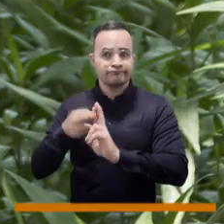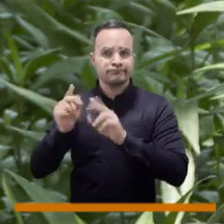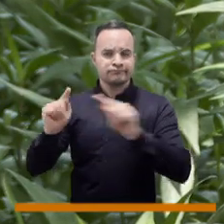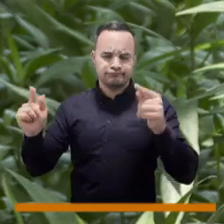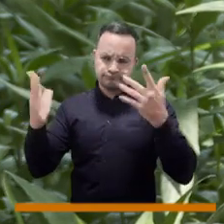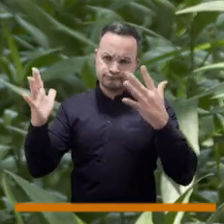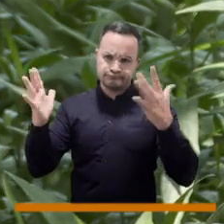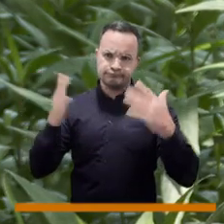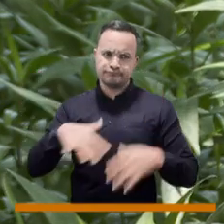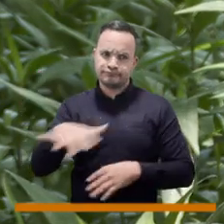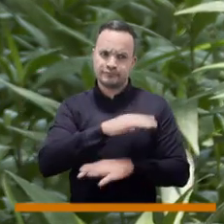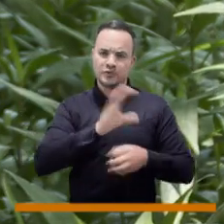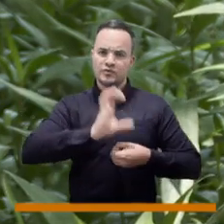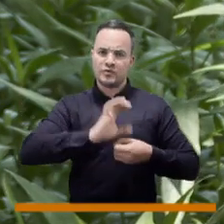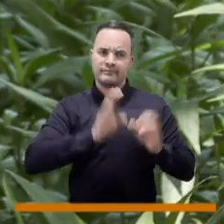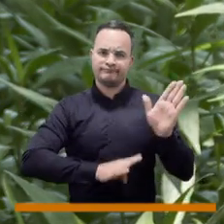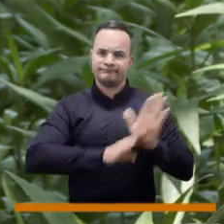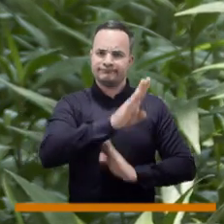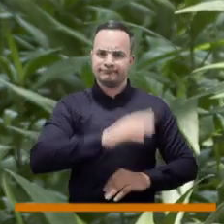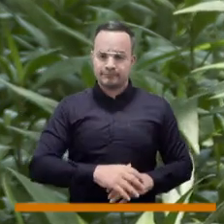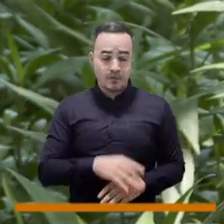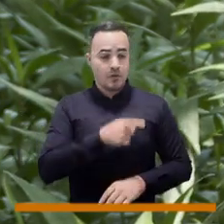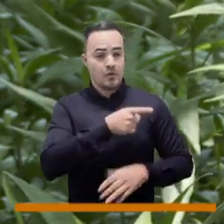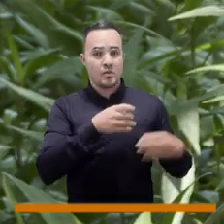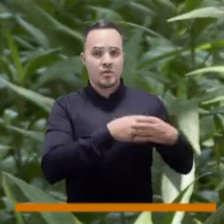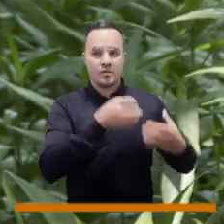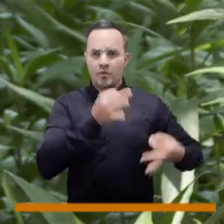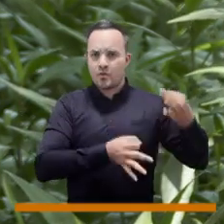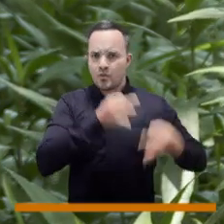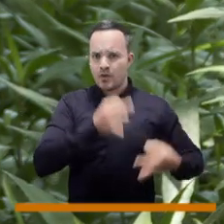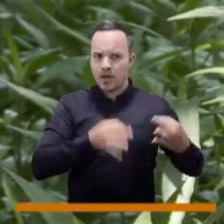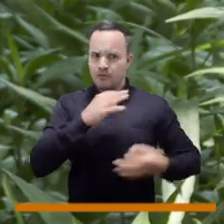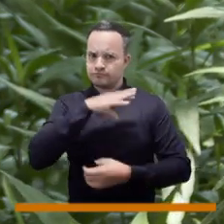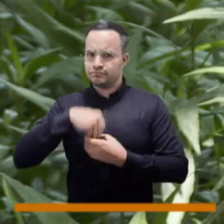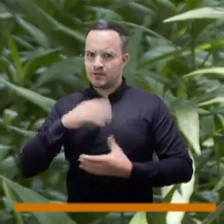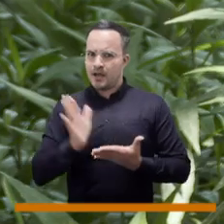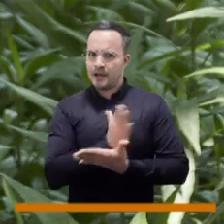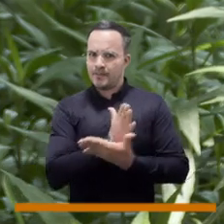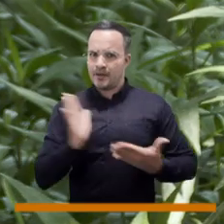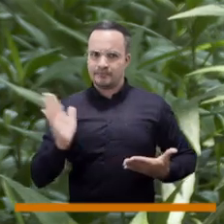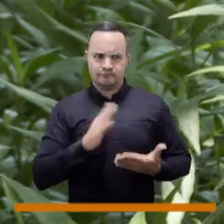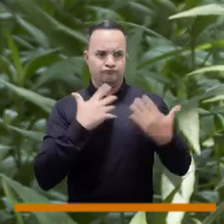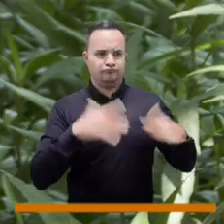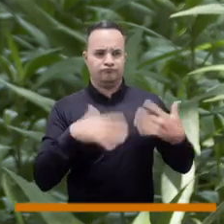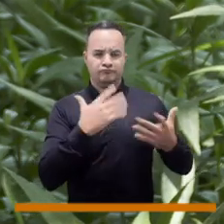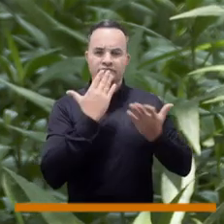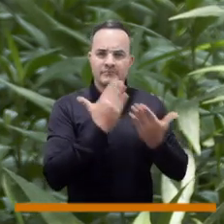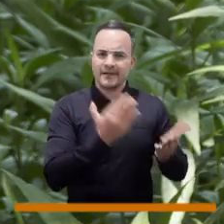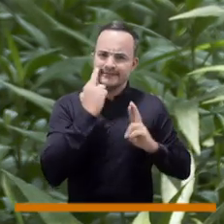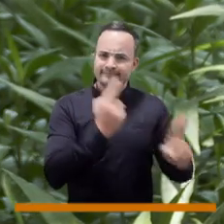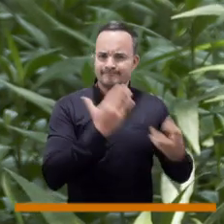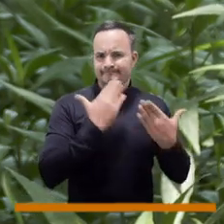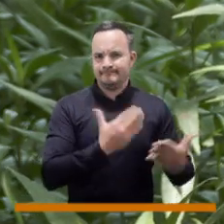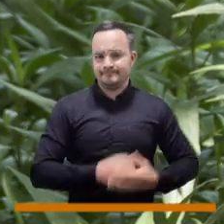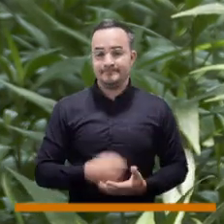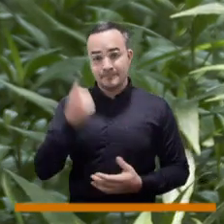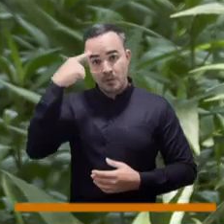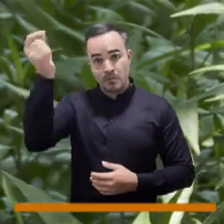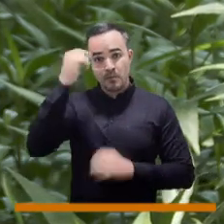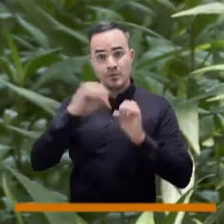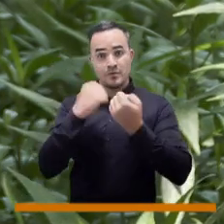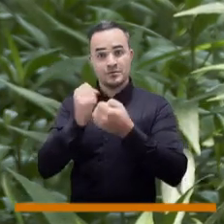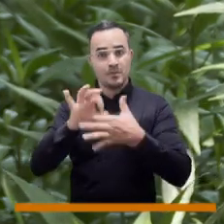nominadas por su trabajo en favor de nuestra ciudad, a los jurados independientes, nuestro reconocimiento y